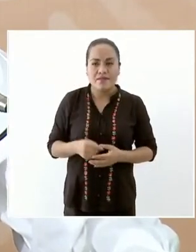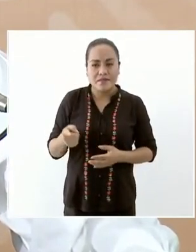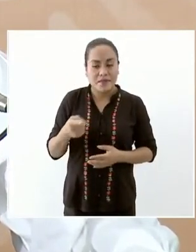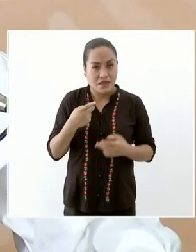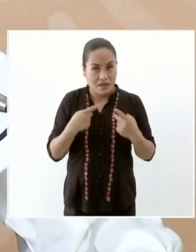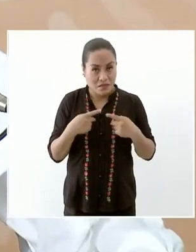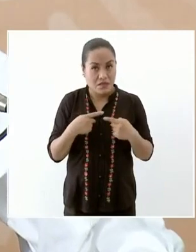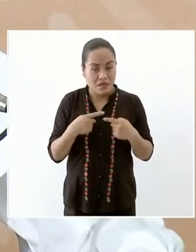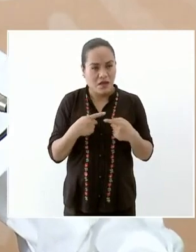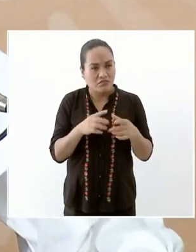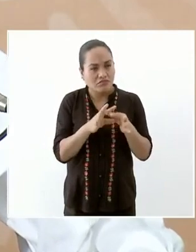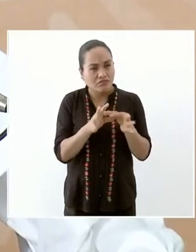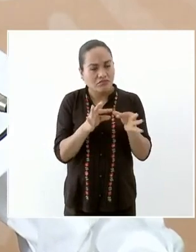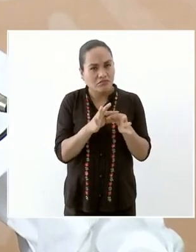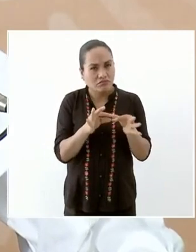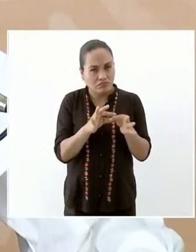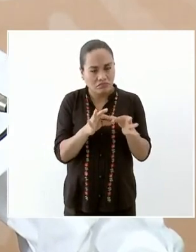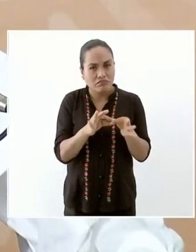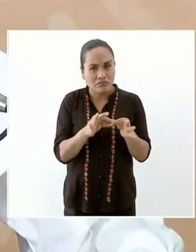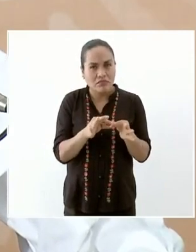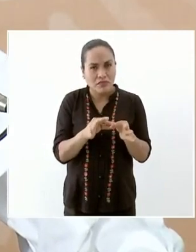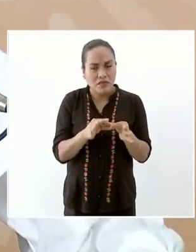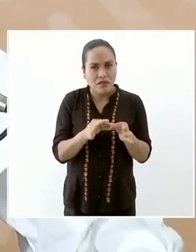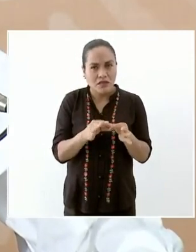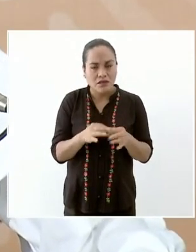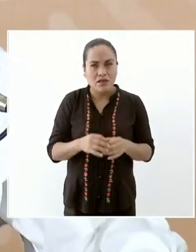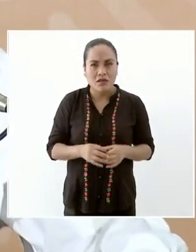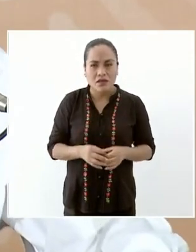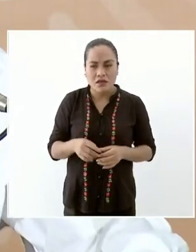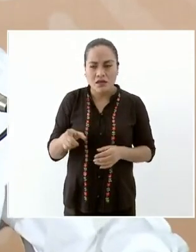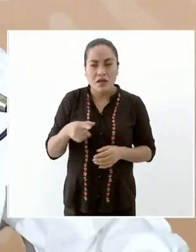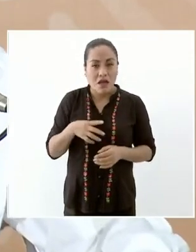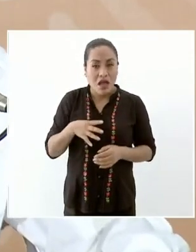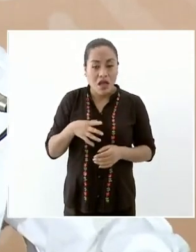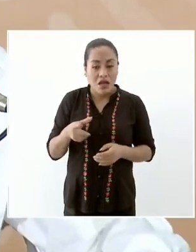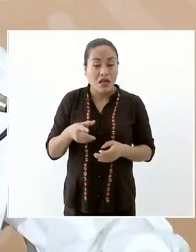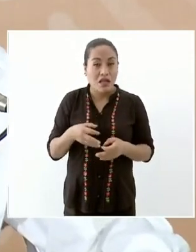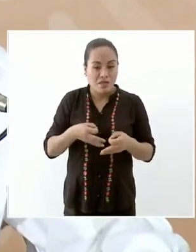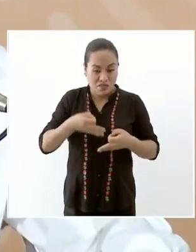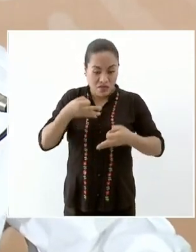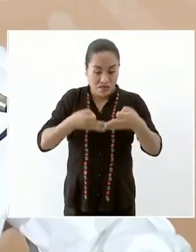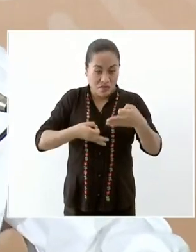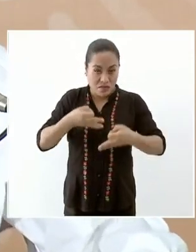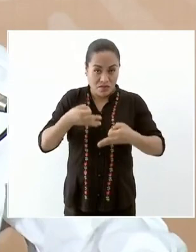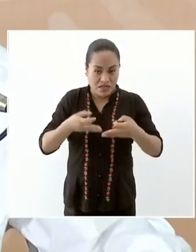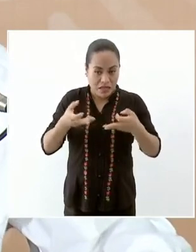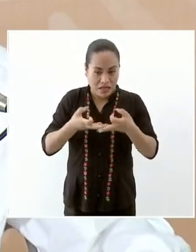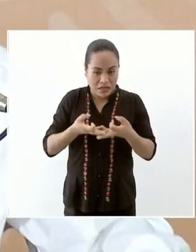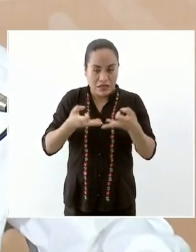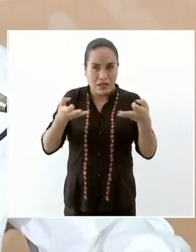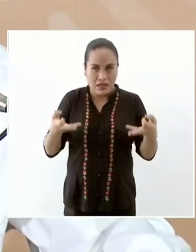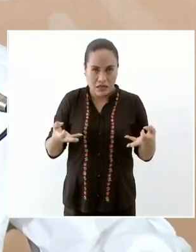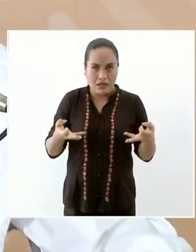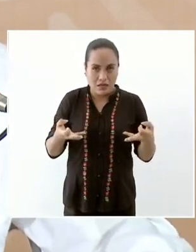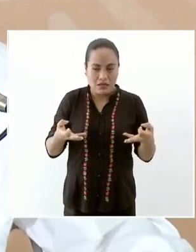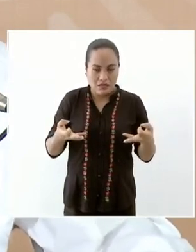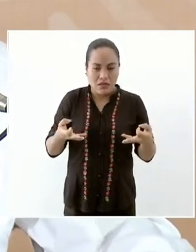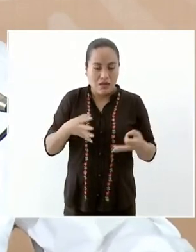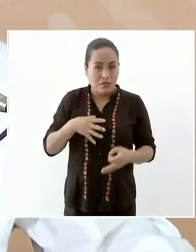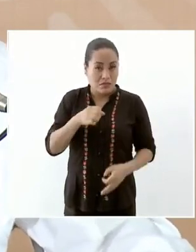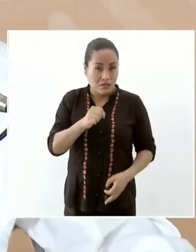resolvió el Tribunal Agrario creo que la Suprema Corte